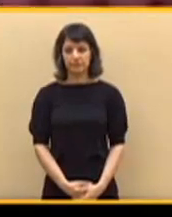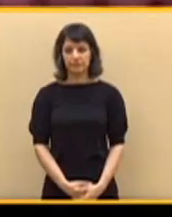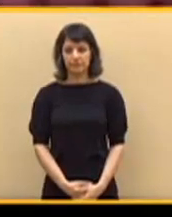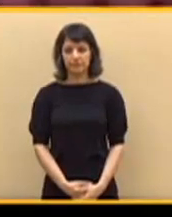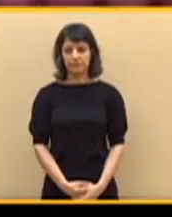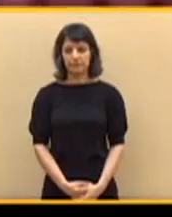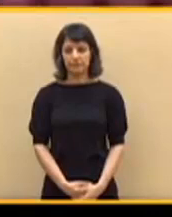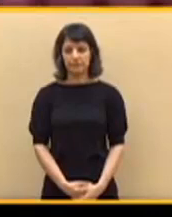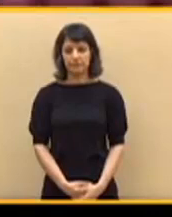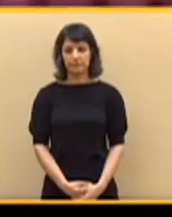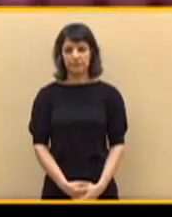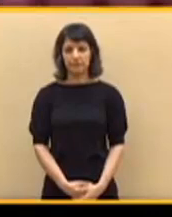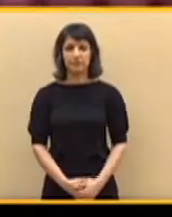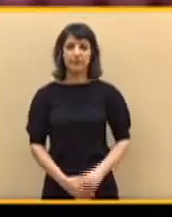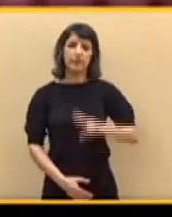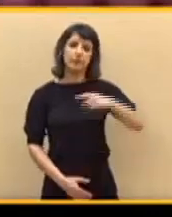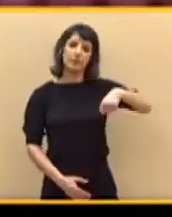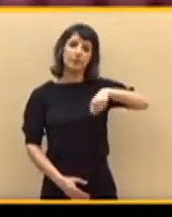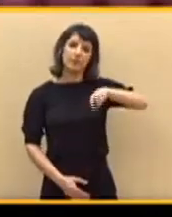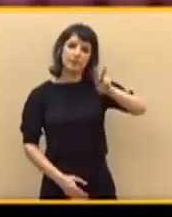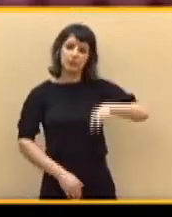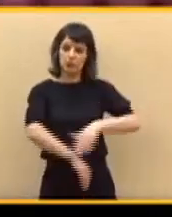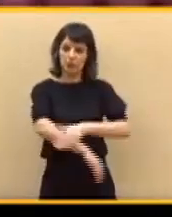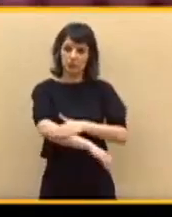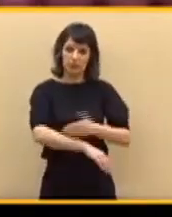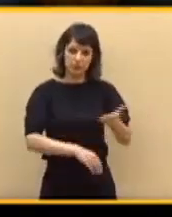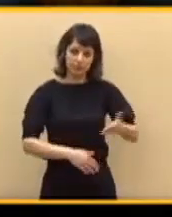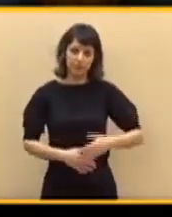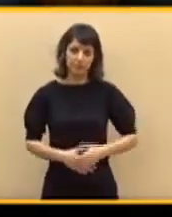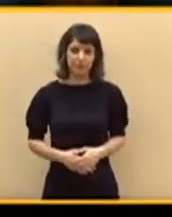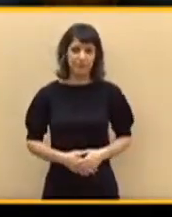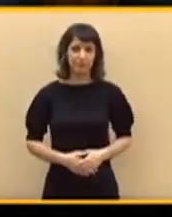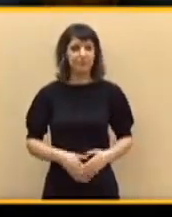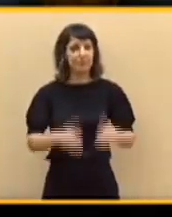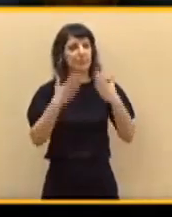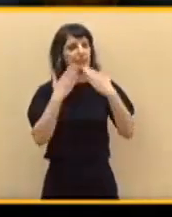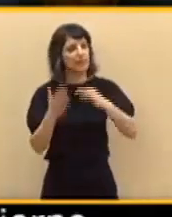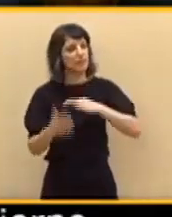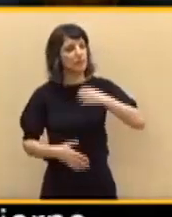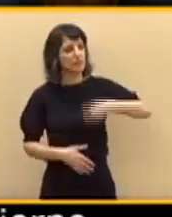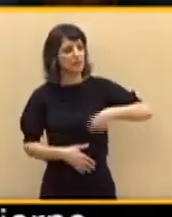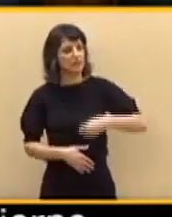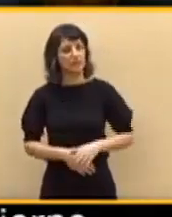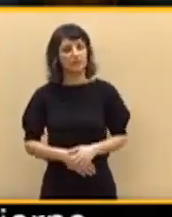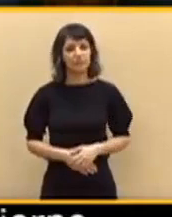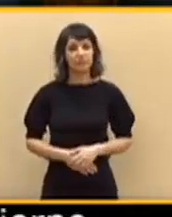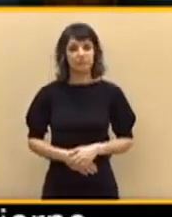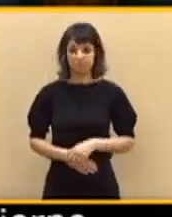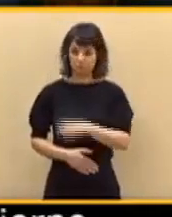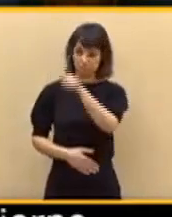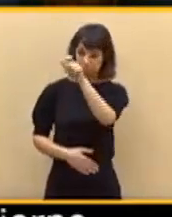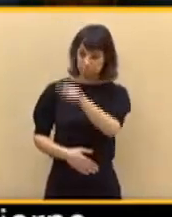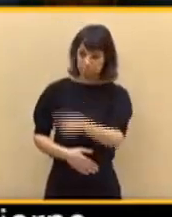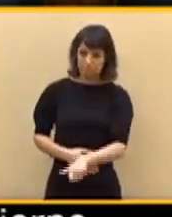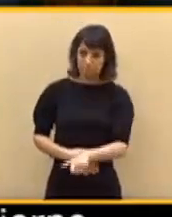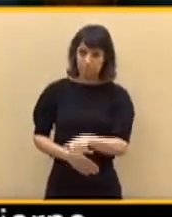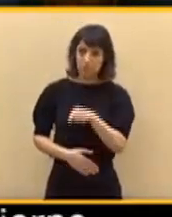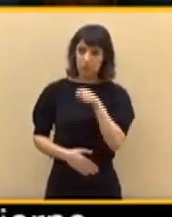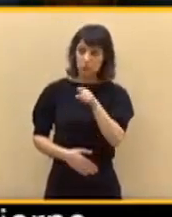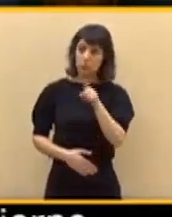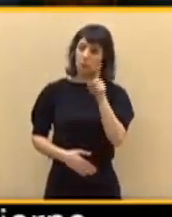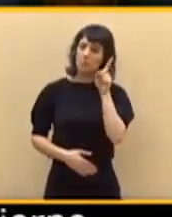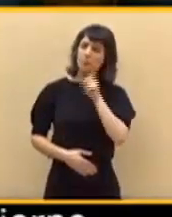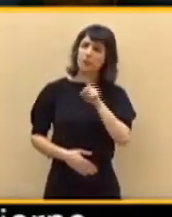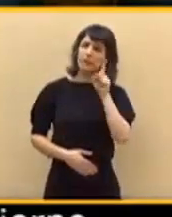Señor vicepresidente segundo del Gobierno. Gracias, señora presidenta. Señor García Egea, que ustedes mientan no es una novedad,